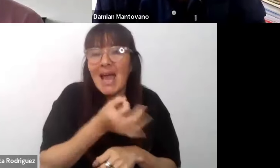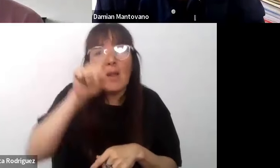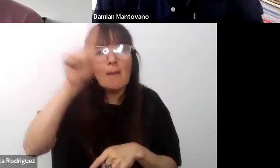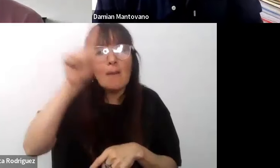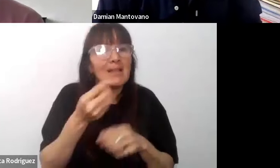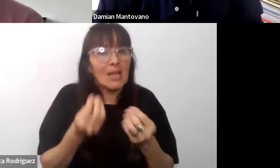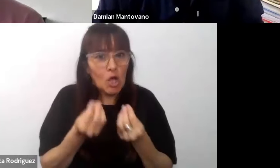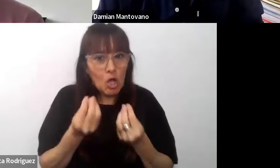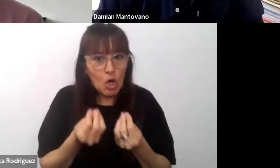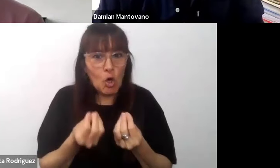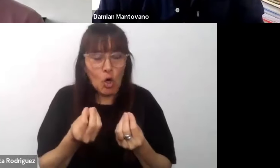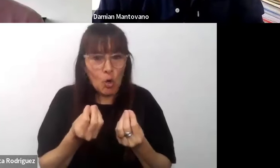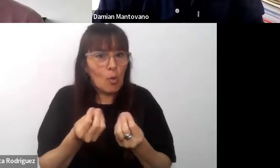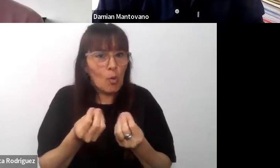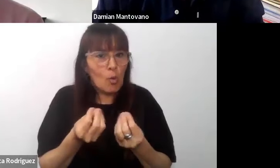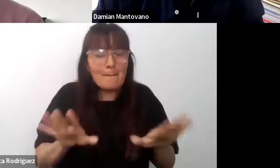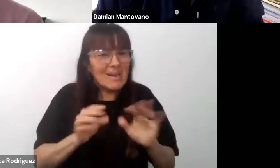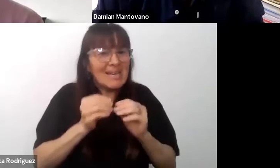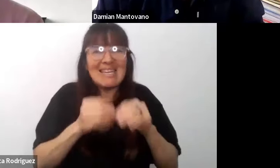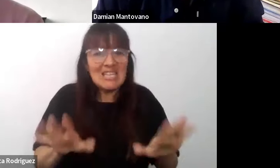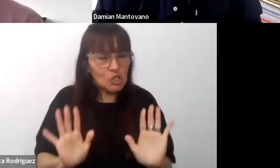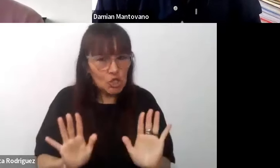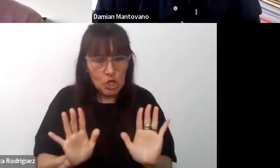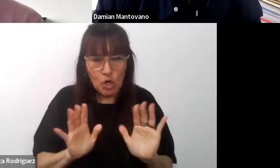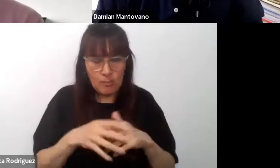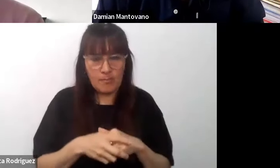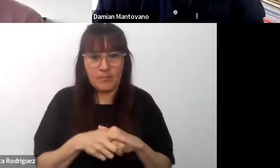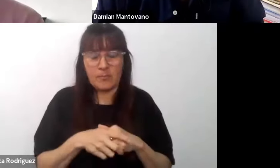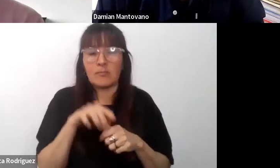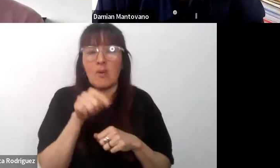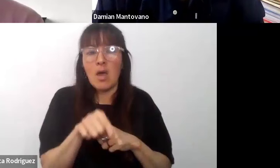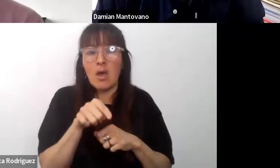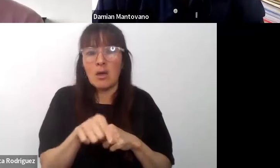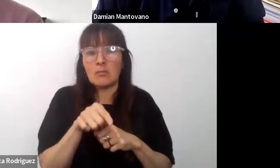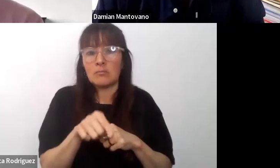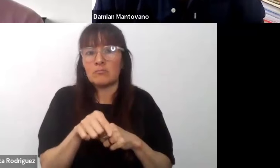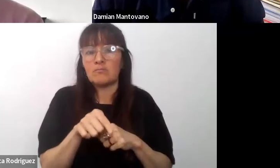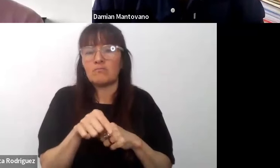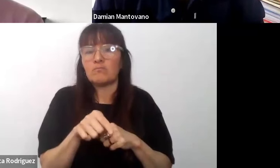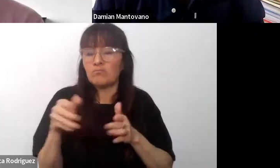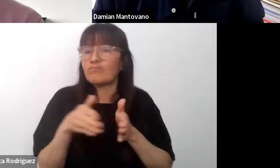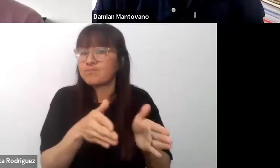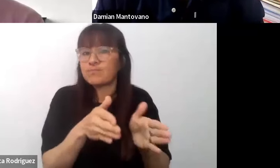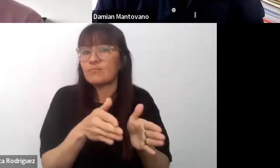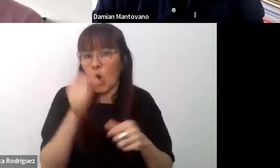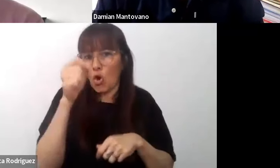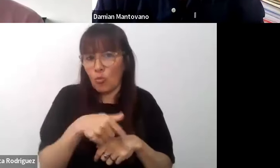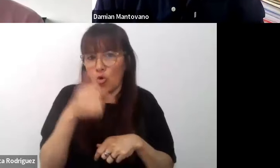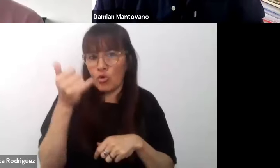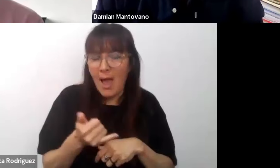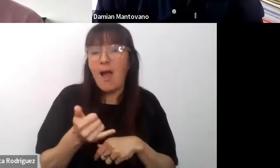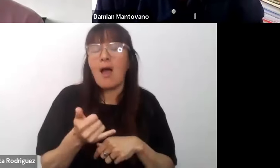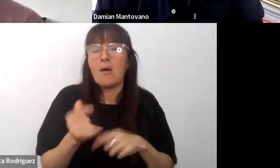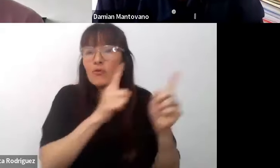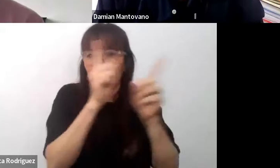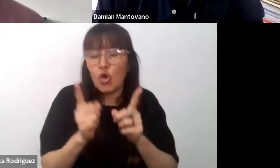específica desde el inicio donde hay un trayecto común con los profesores de escuelas de nivel